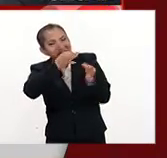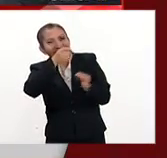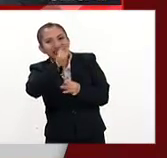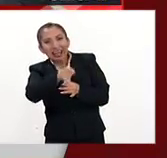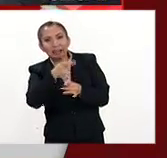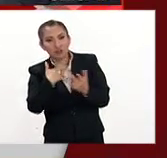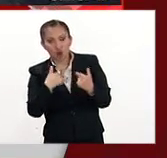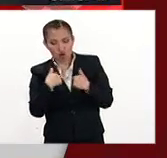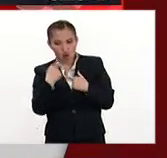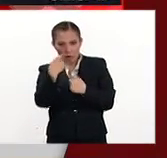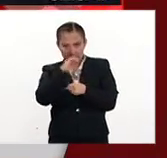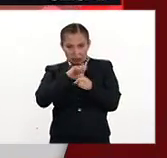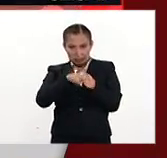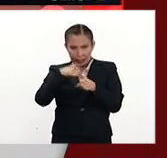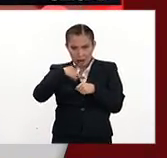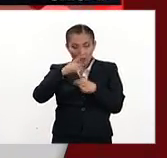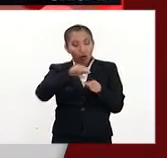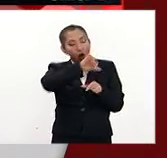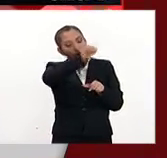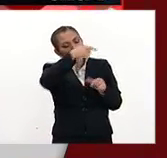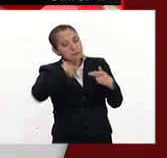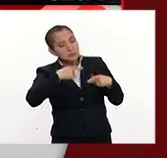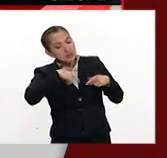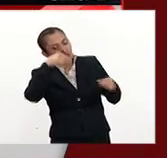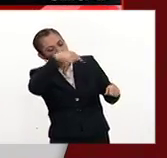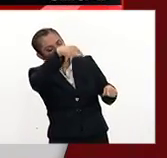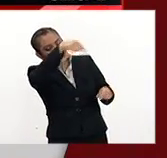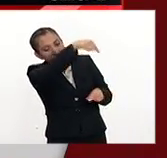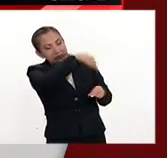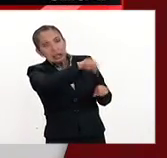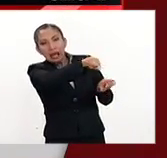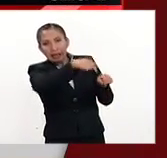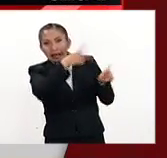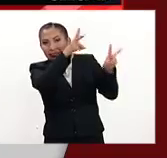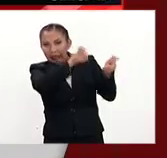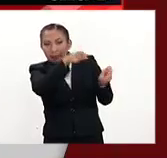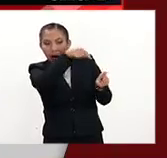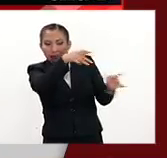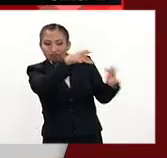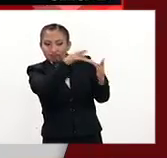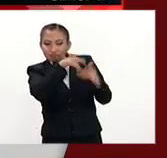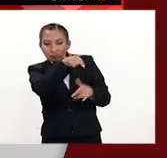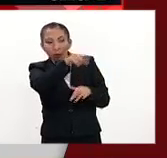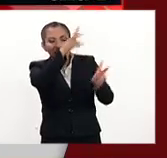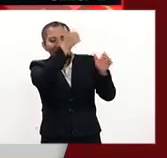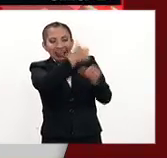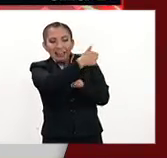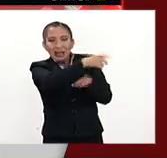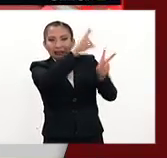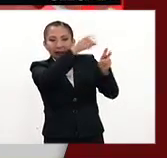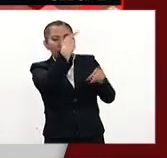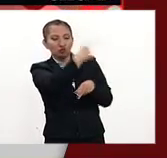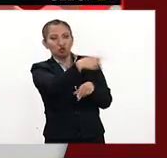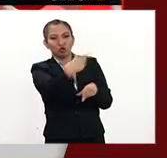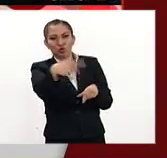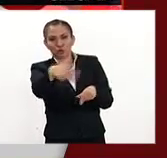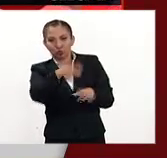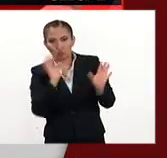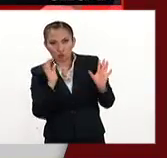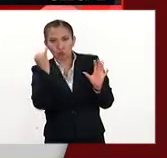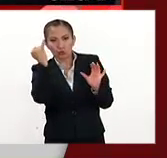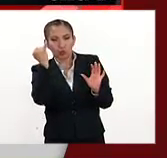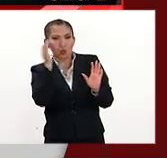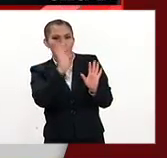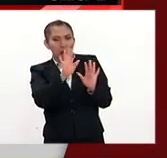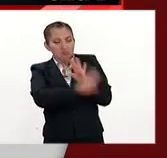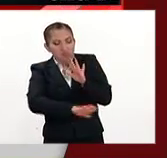no conmigo especialmente, sino con personas que realmente manejen los temas, porque cada tema tiene su fondo distinto y